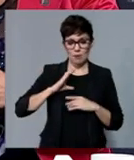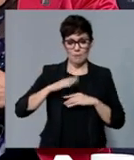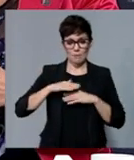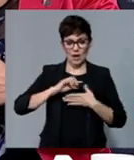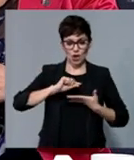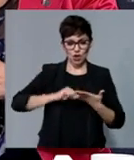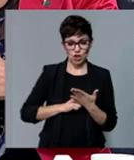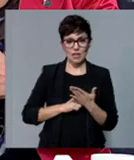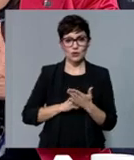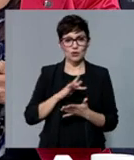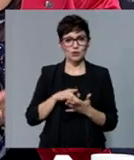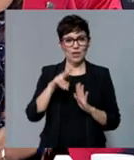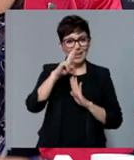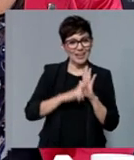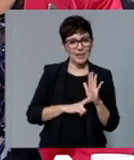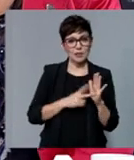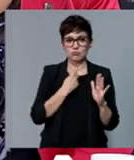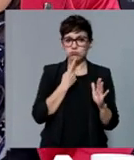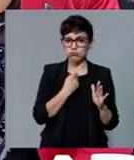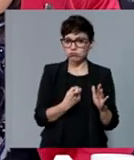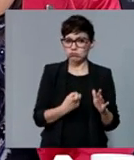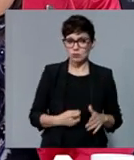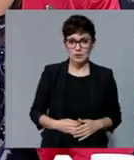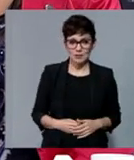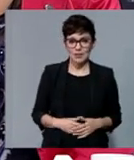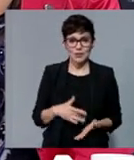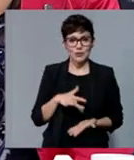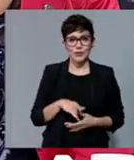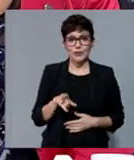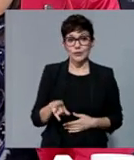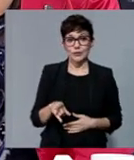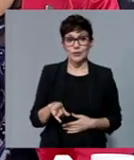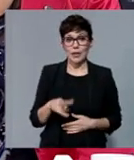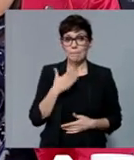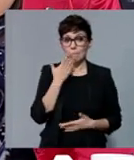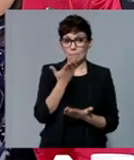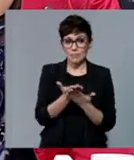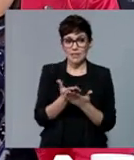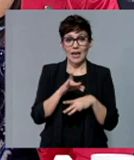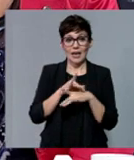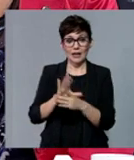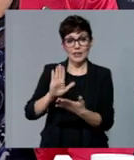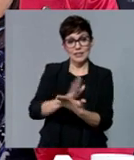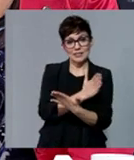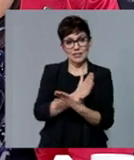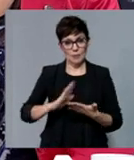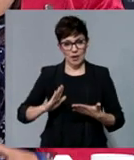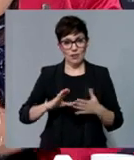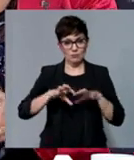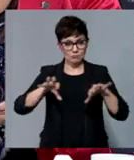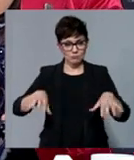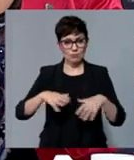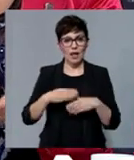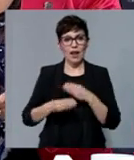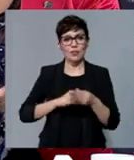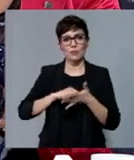reglas que hacían difícil esa ejecución. Entonces, ya se venía demandando que se separara la agencia para poder gestionar estos proyectos. Y, como